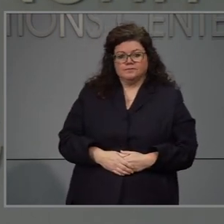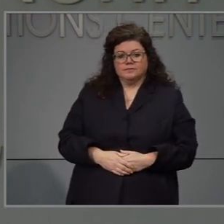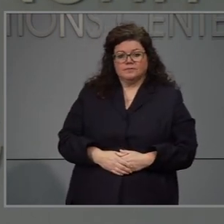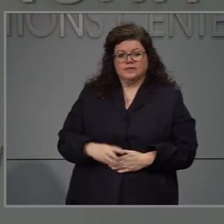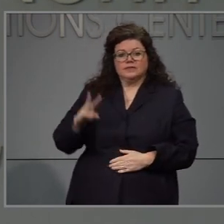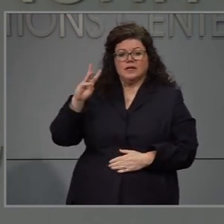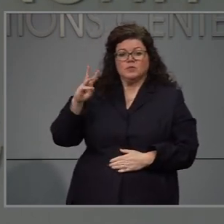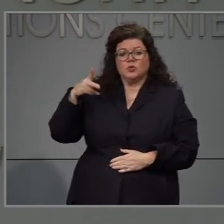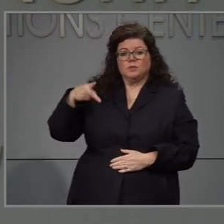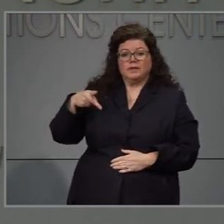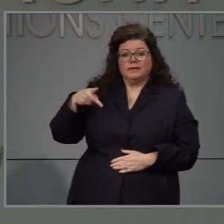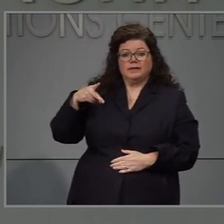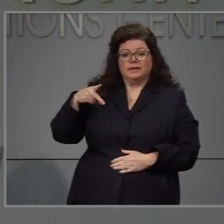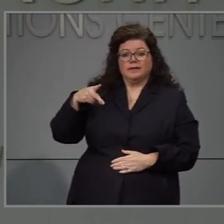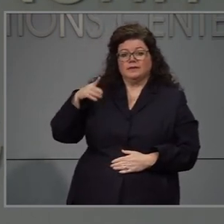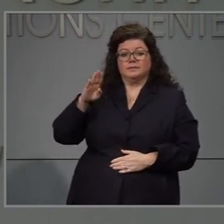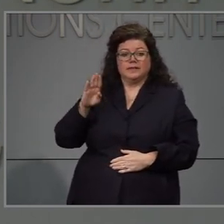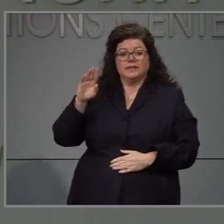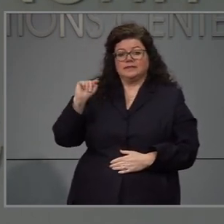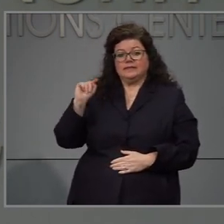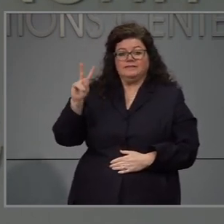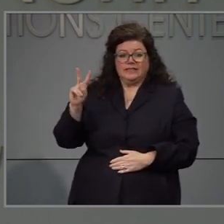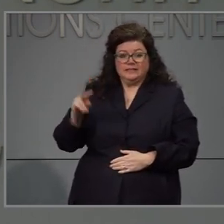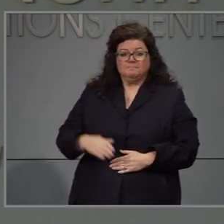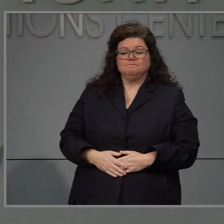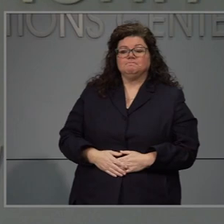Duan joker doble UTVD.